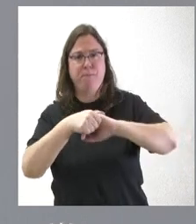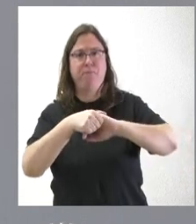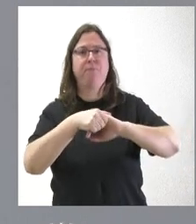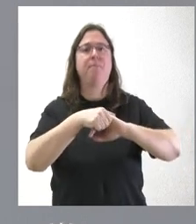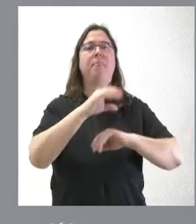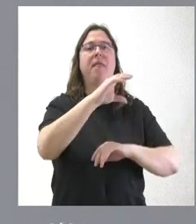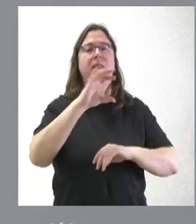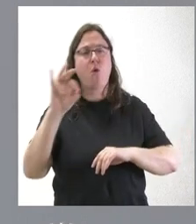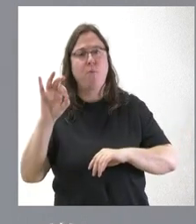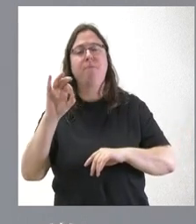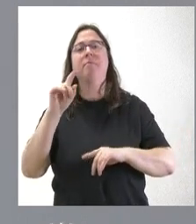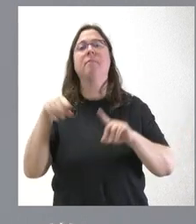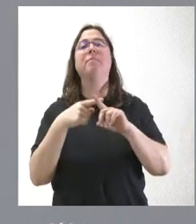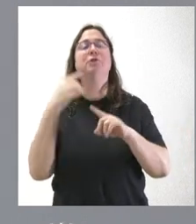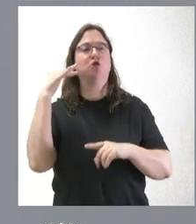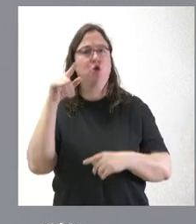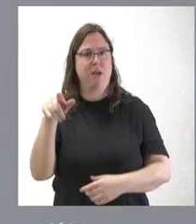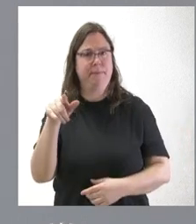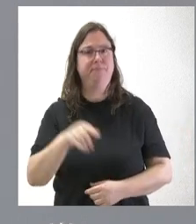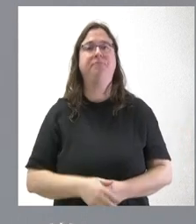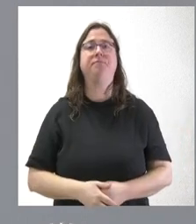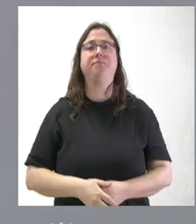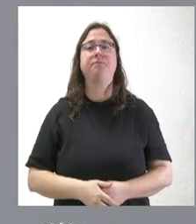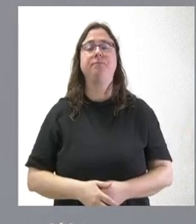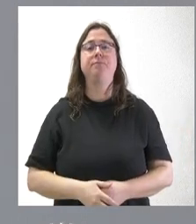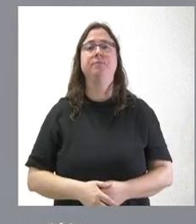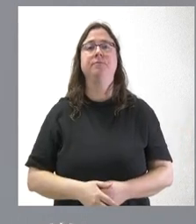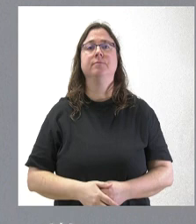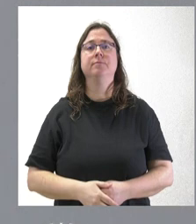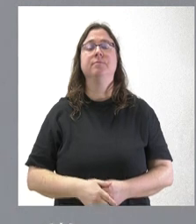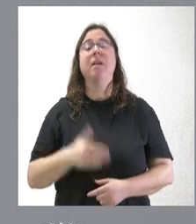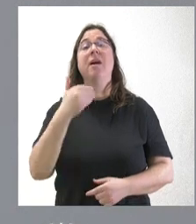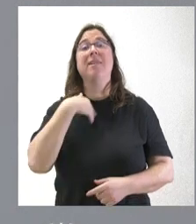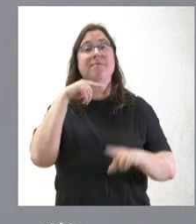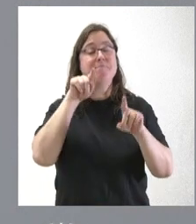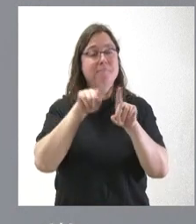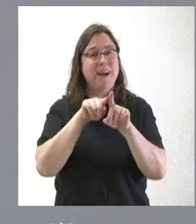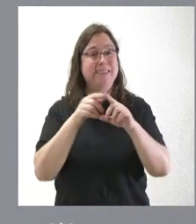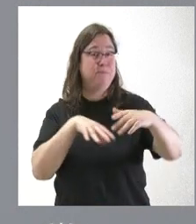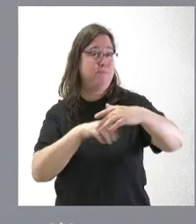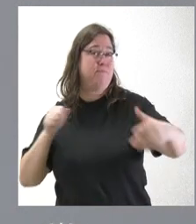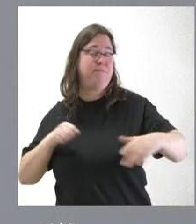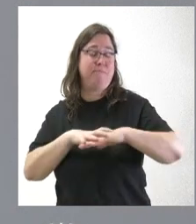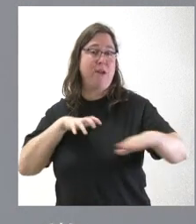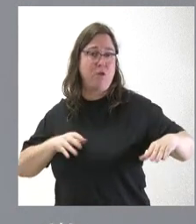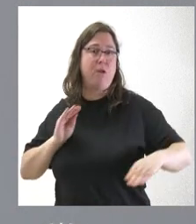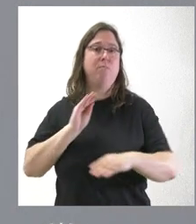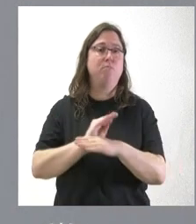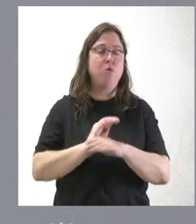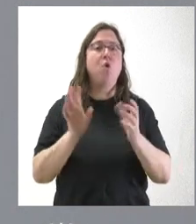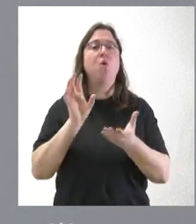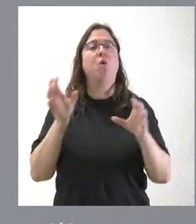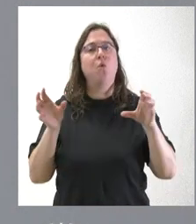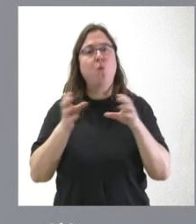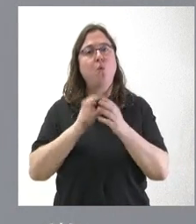COE de Soria. Y la mayor parte de la inversión la hace la Junta de Castilla y León. Y la segunda